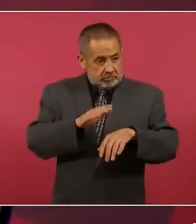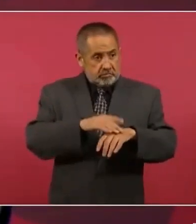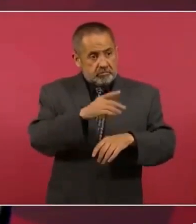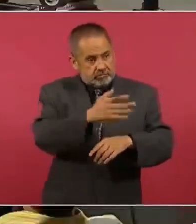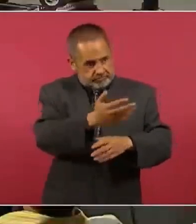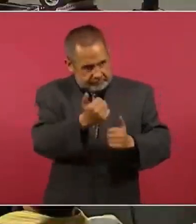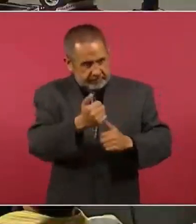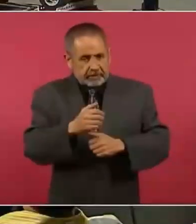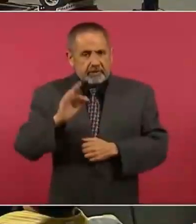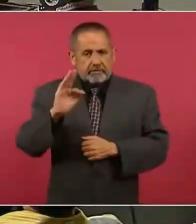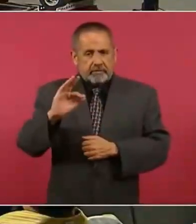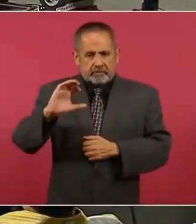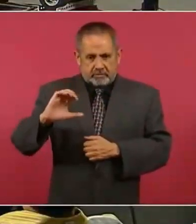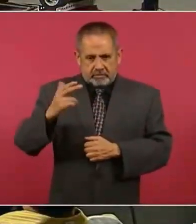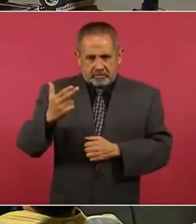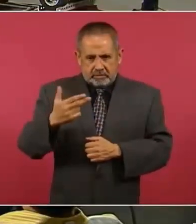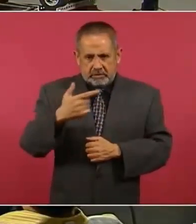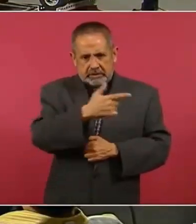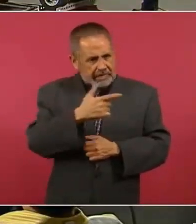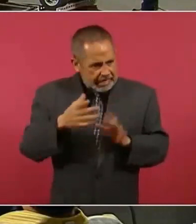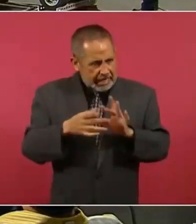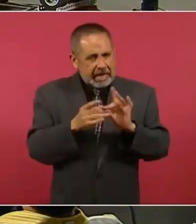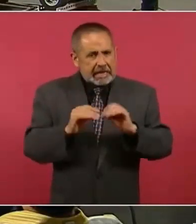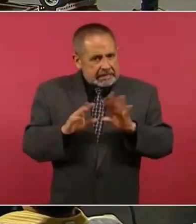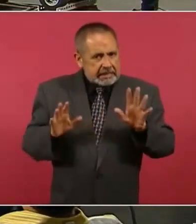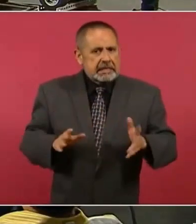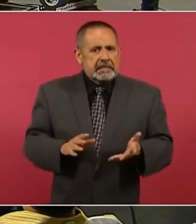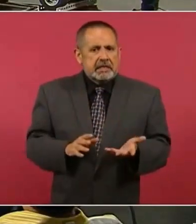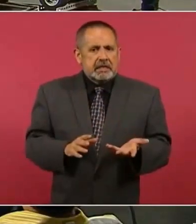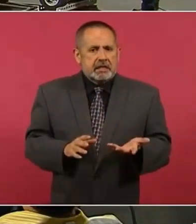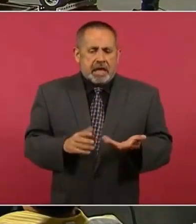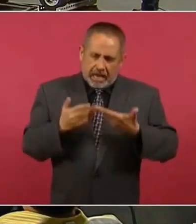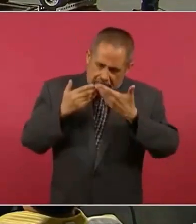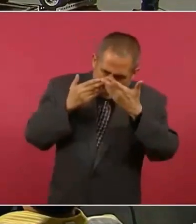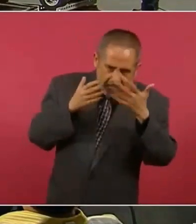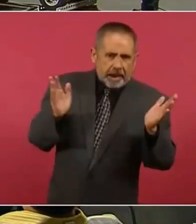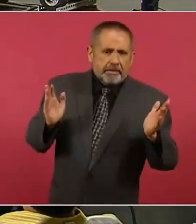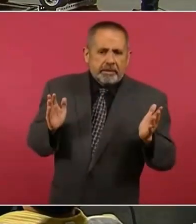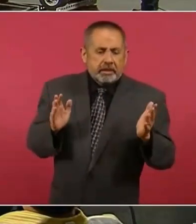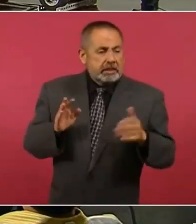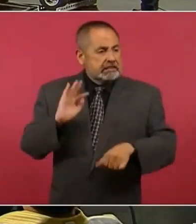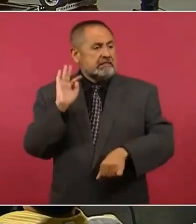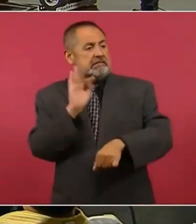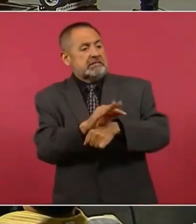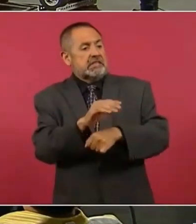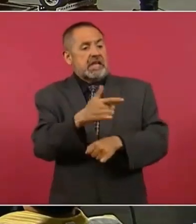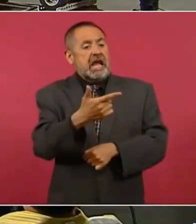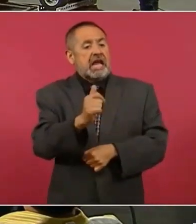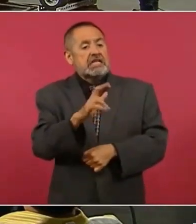ya defienda abiertamente a García Luna